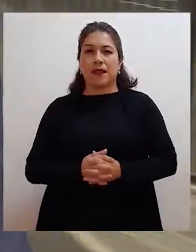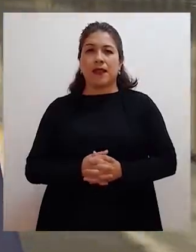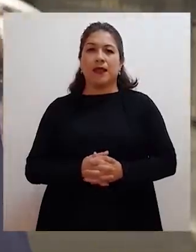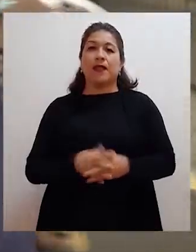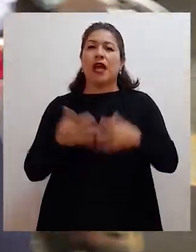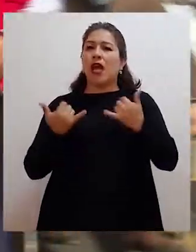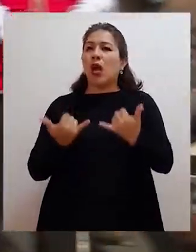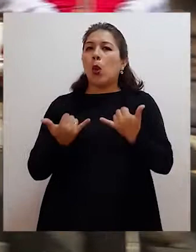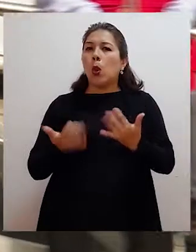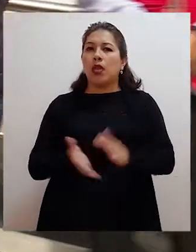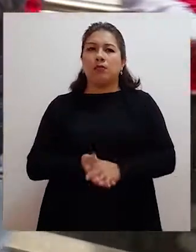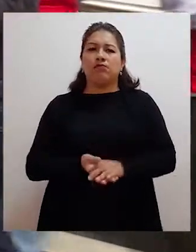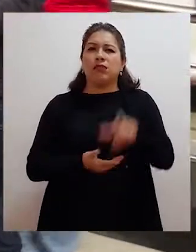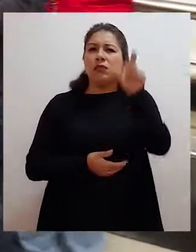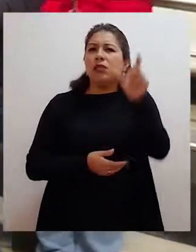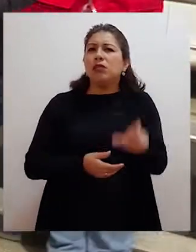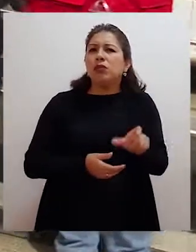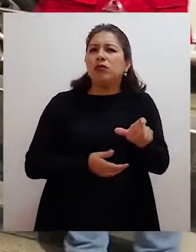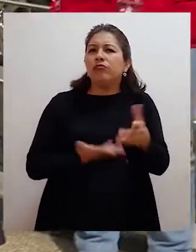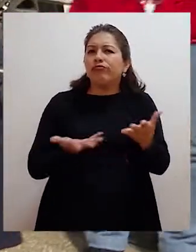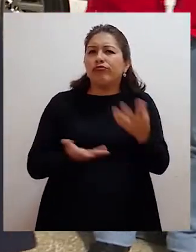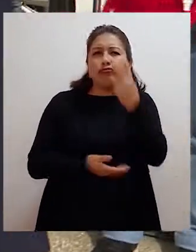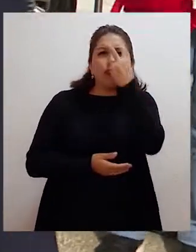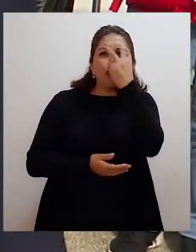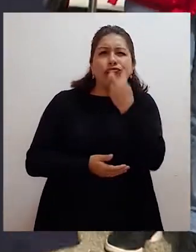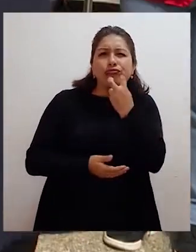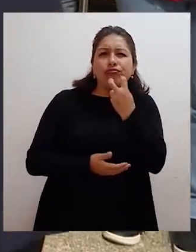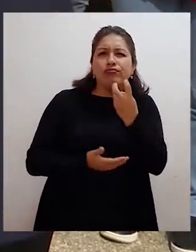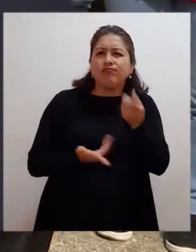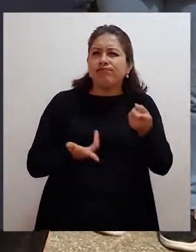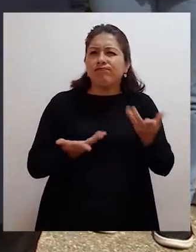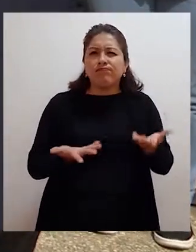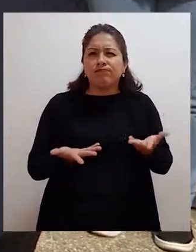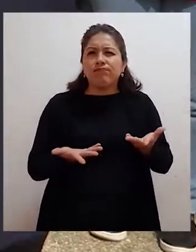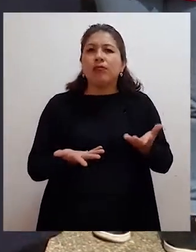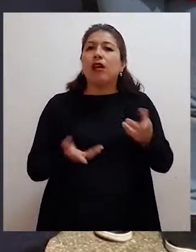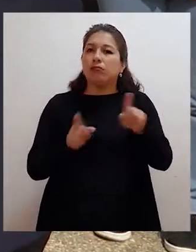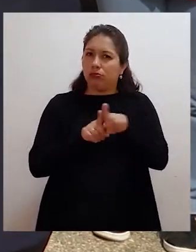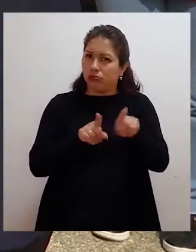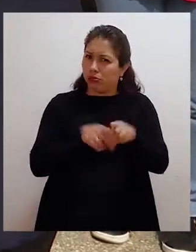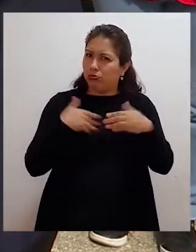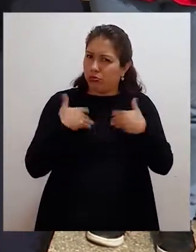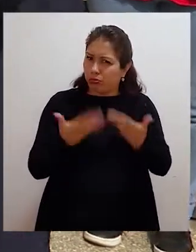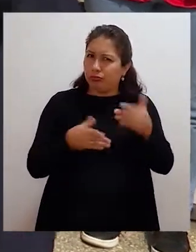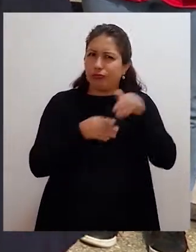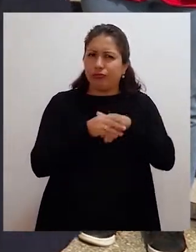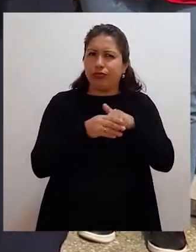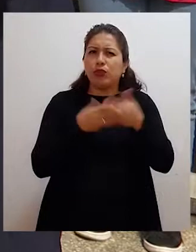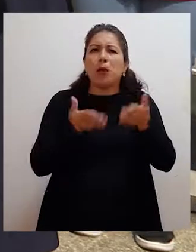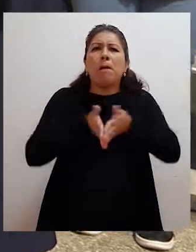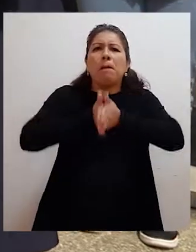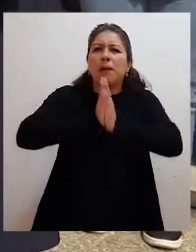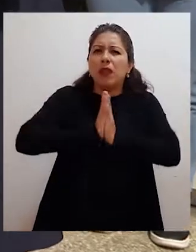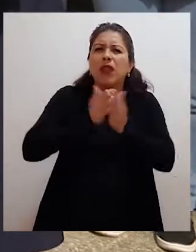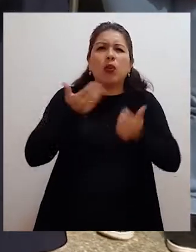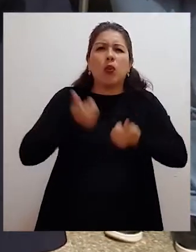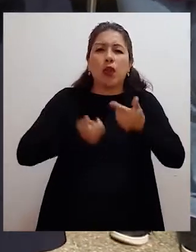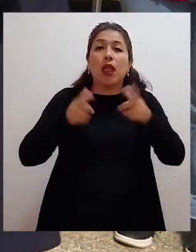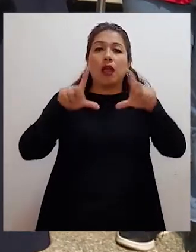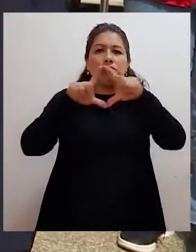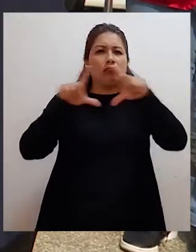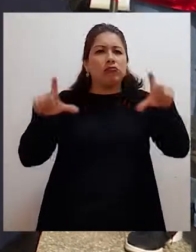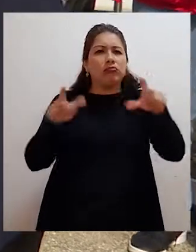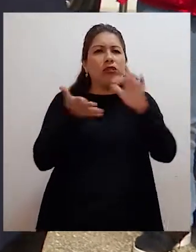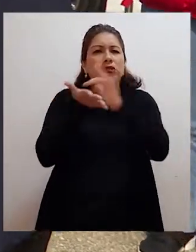En el caso de las personas con discapacidad visual, pueden ejercer su derecho solicitando la cantidad de braille.